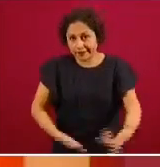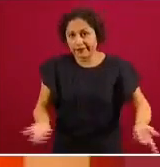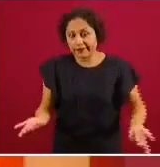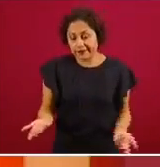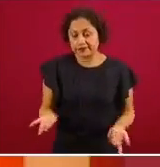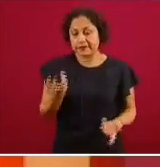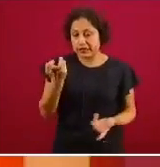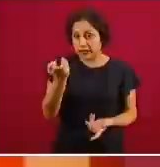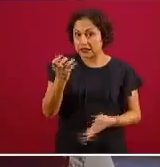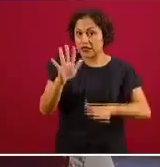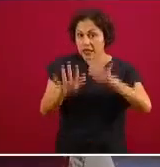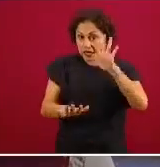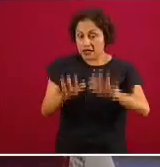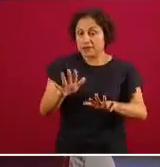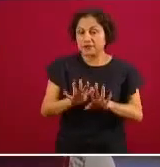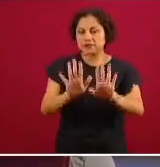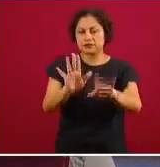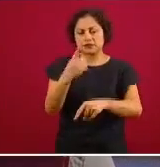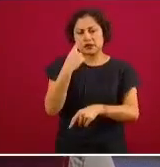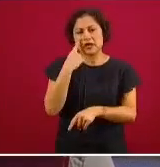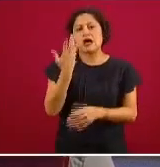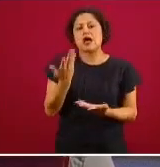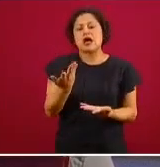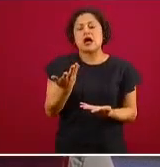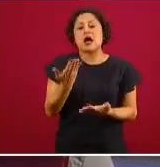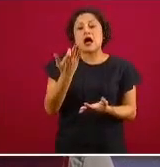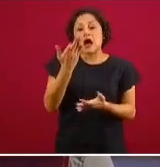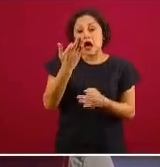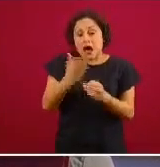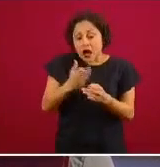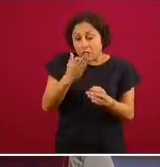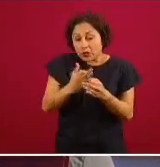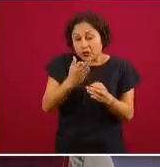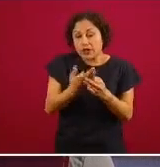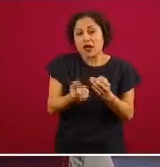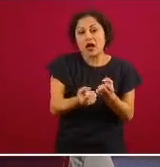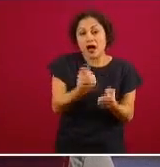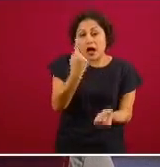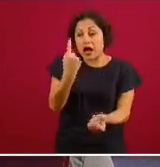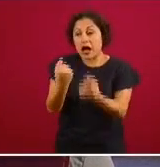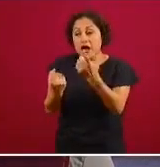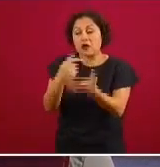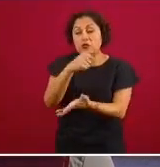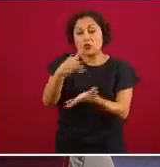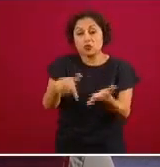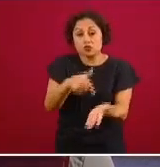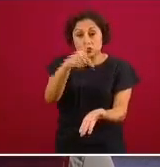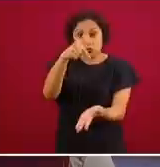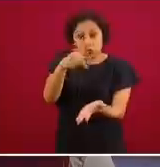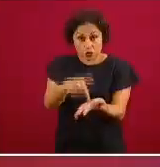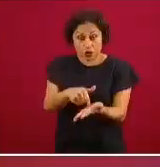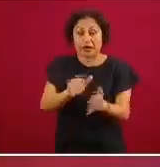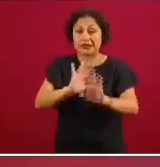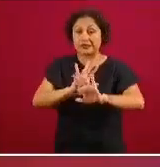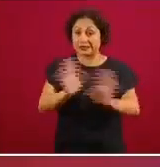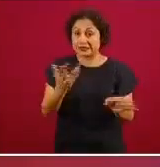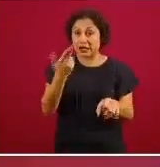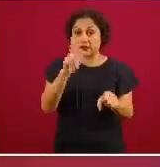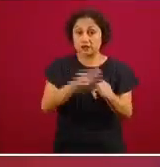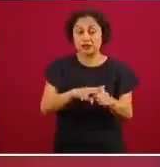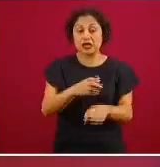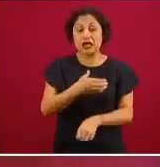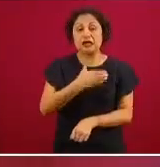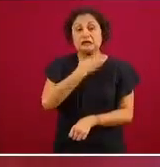algunas regiones particulares que hemos mencionado donde si existe ya un importante grado de saturación de los